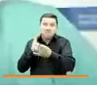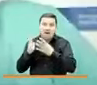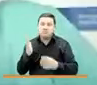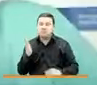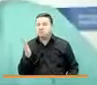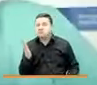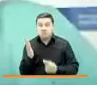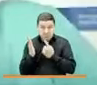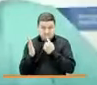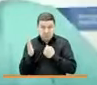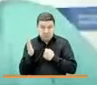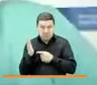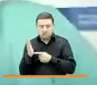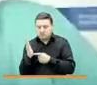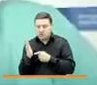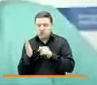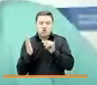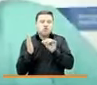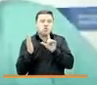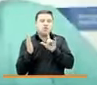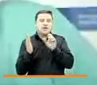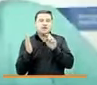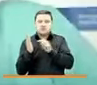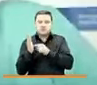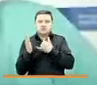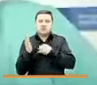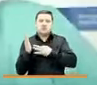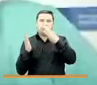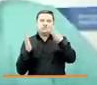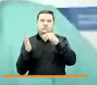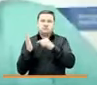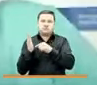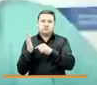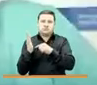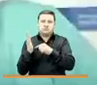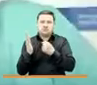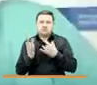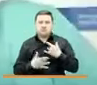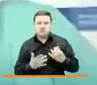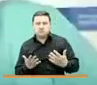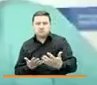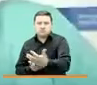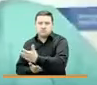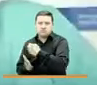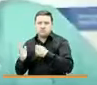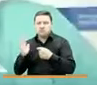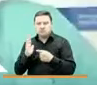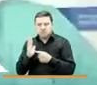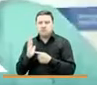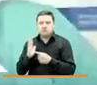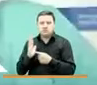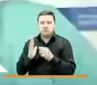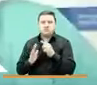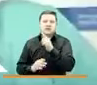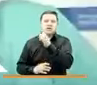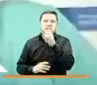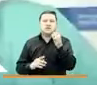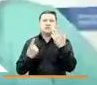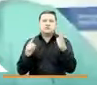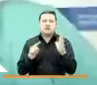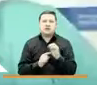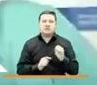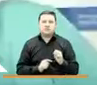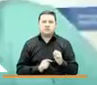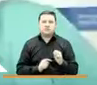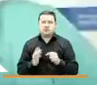me dice, Yulisa, tú eres beneficiaria del ingreso solidario por 160 mil pesos,